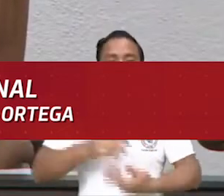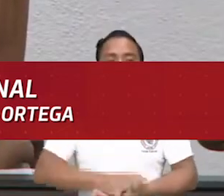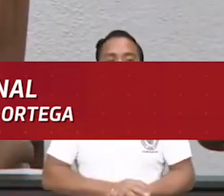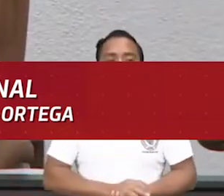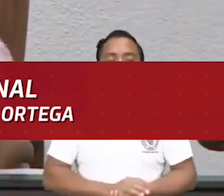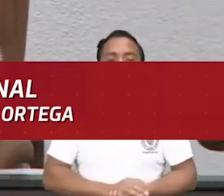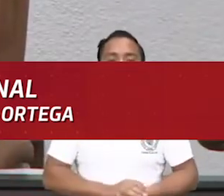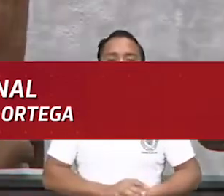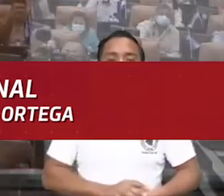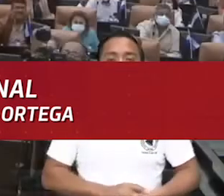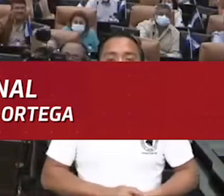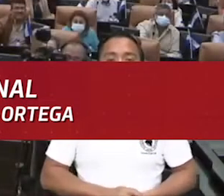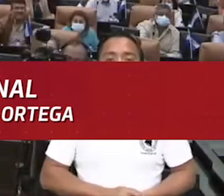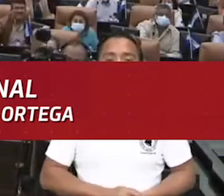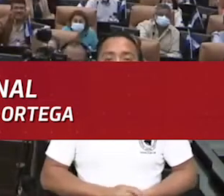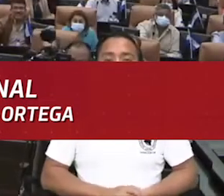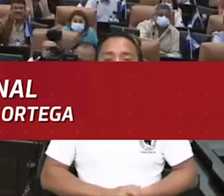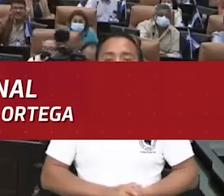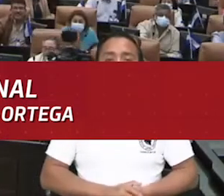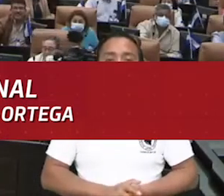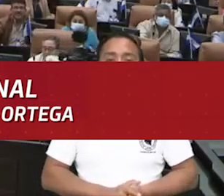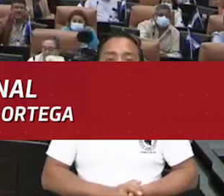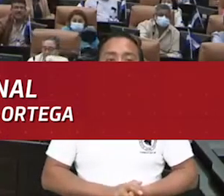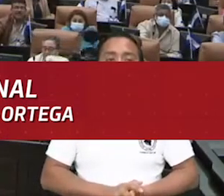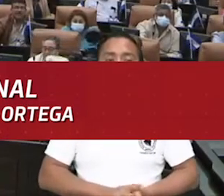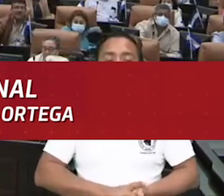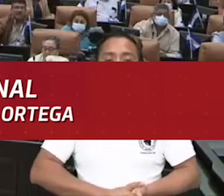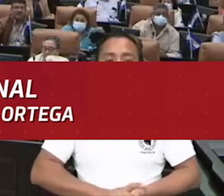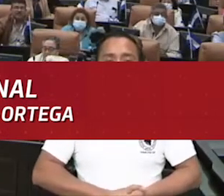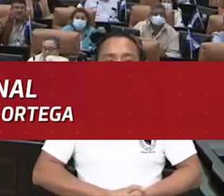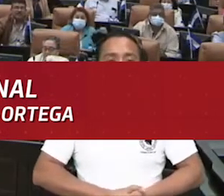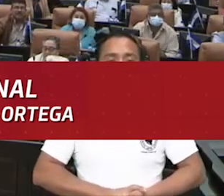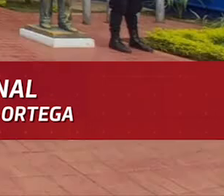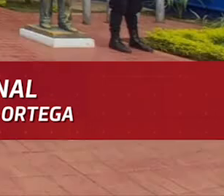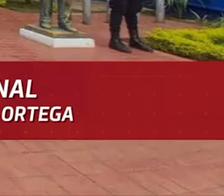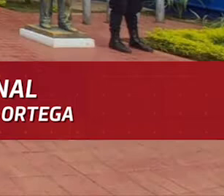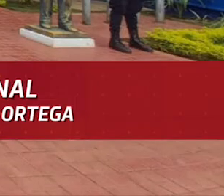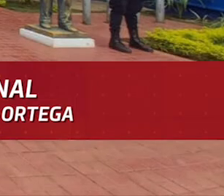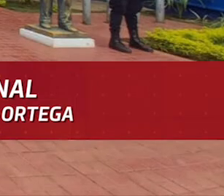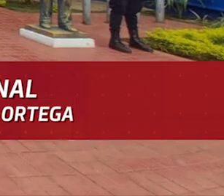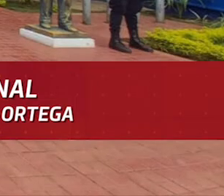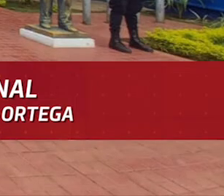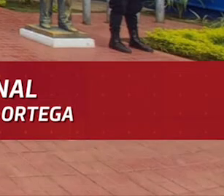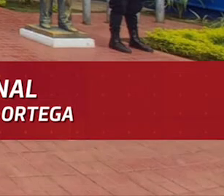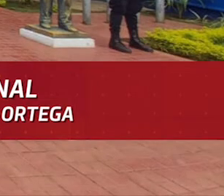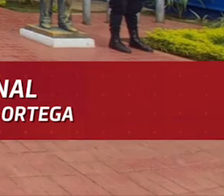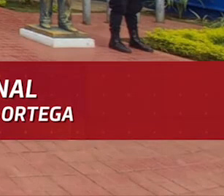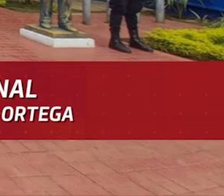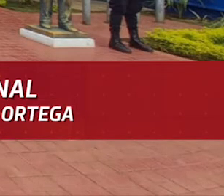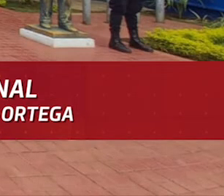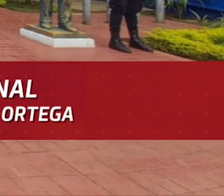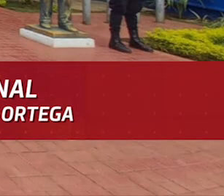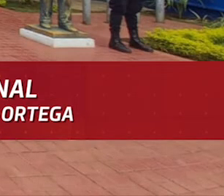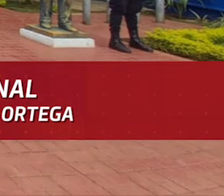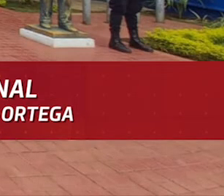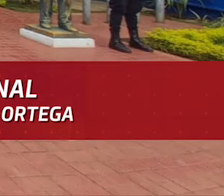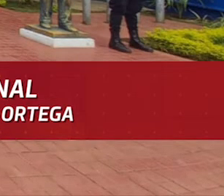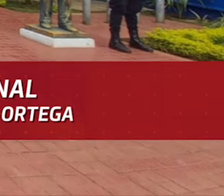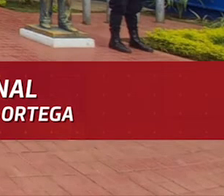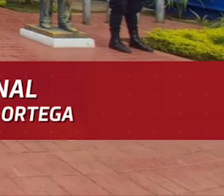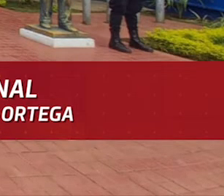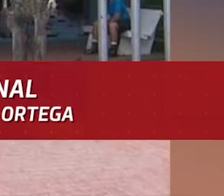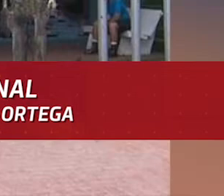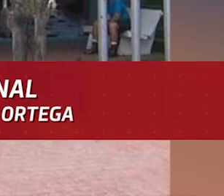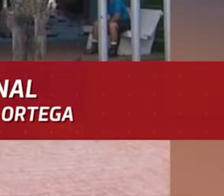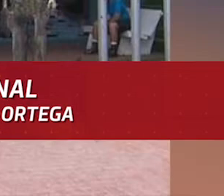cancelación de estas ONGs es que no se inscribieron como agentes extranjeros ante el Ministerio de Gobernación. Una situación constante,